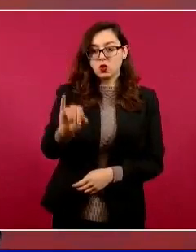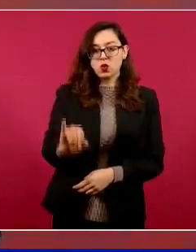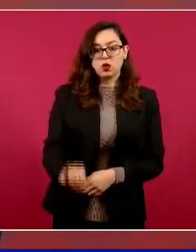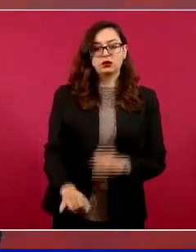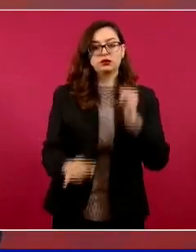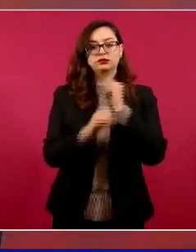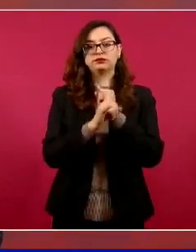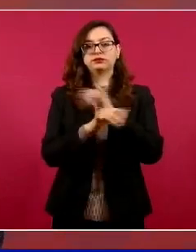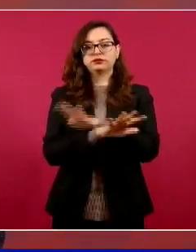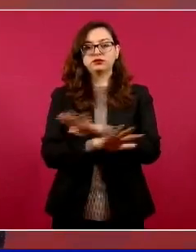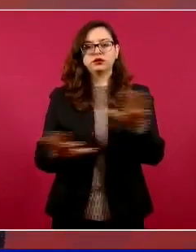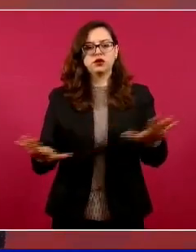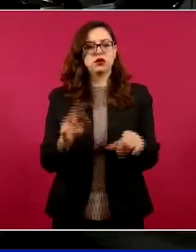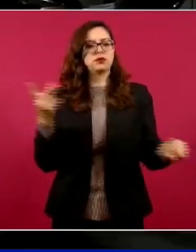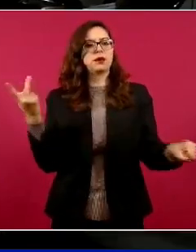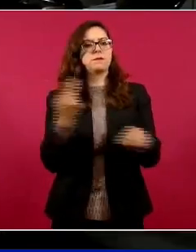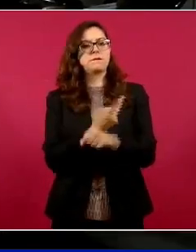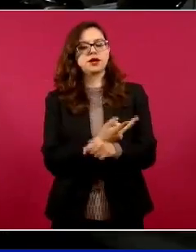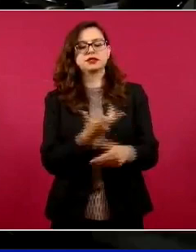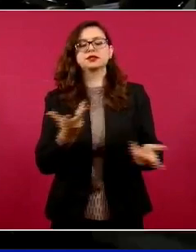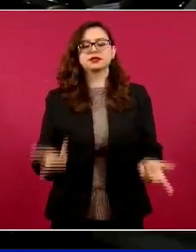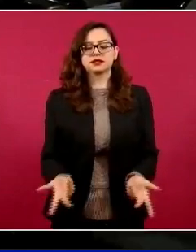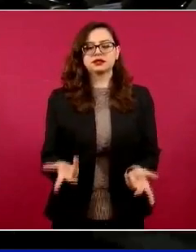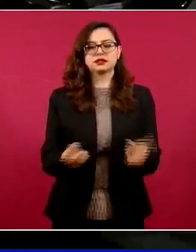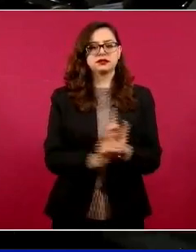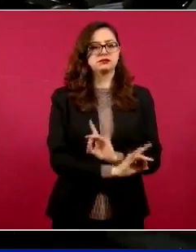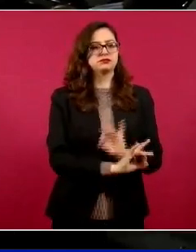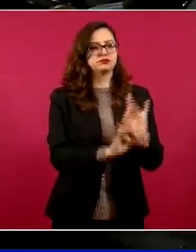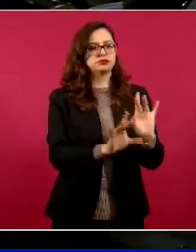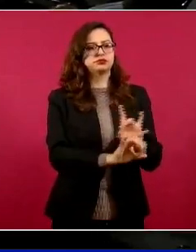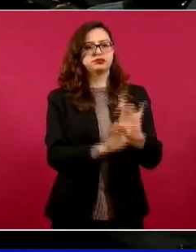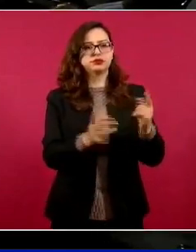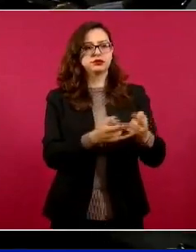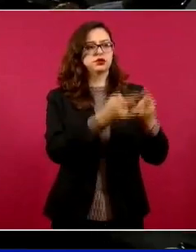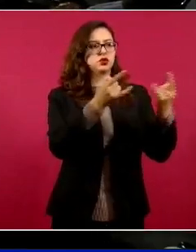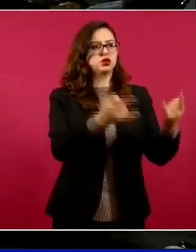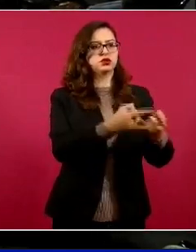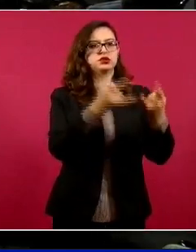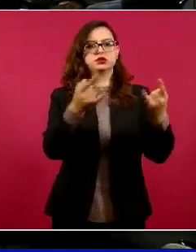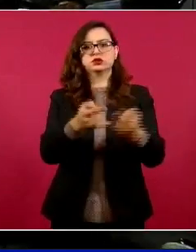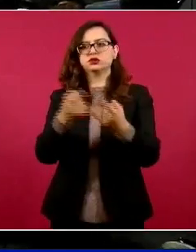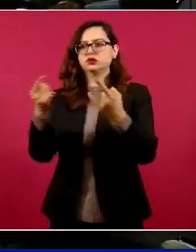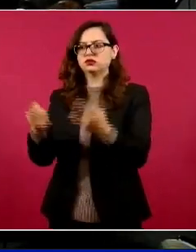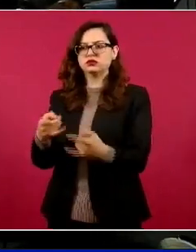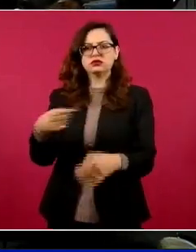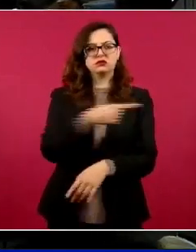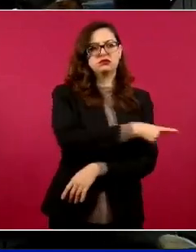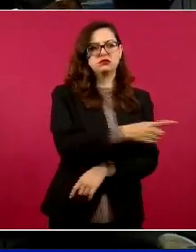casos. Hay muchos, pero los más